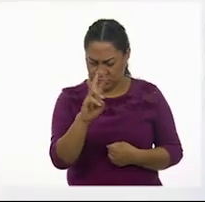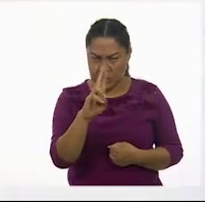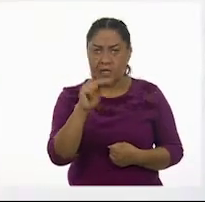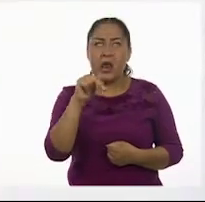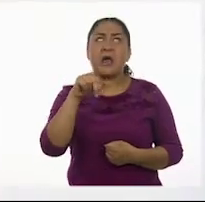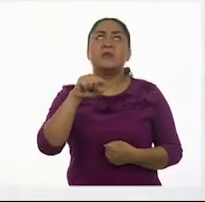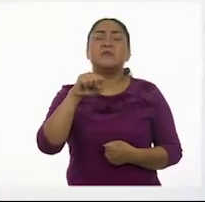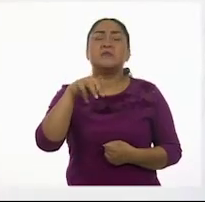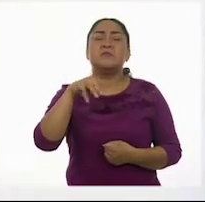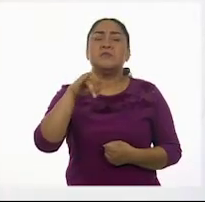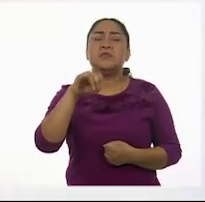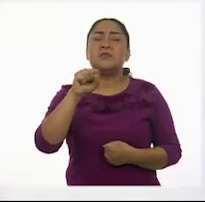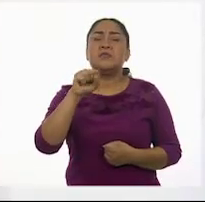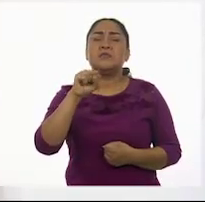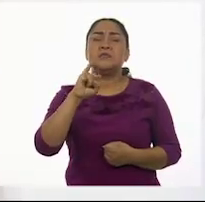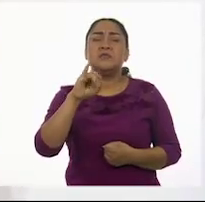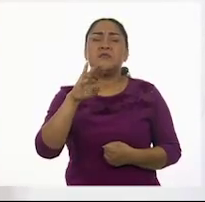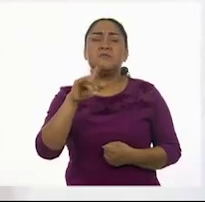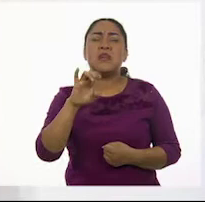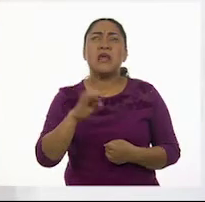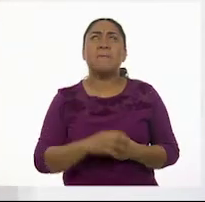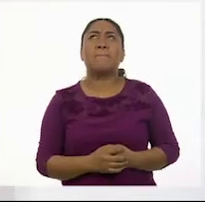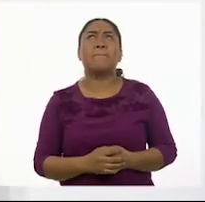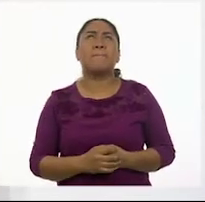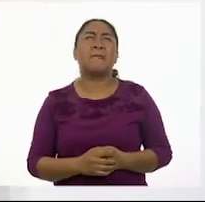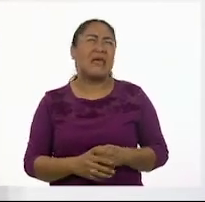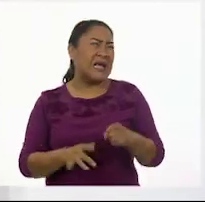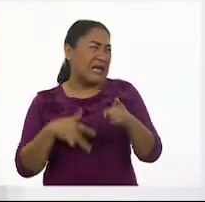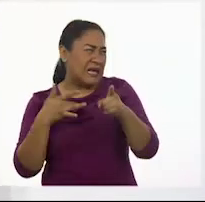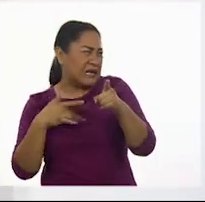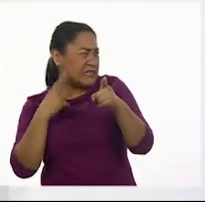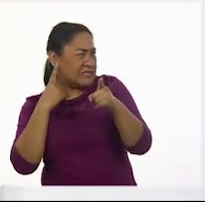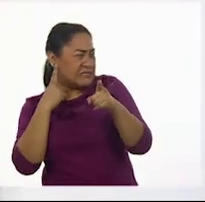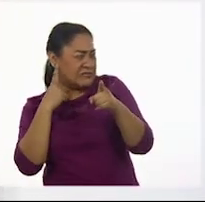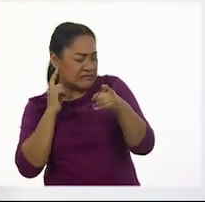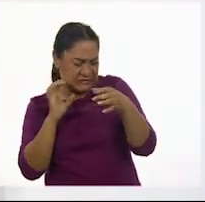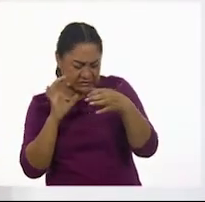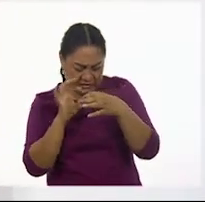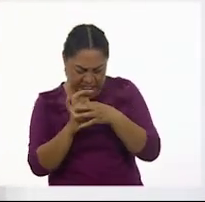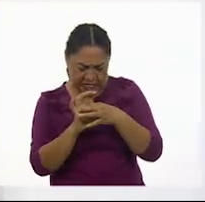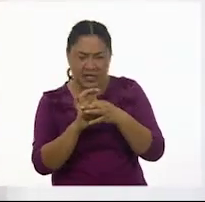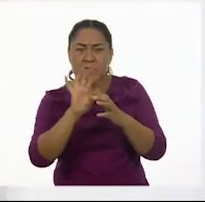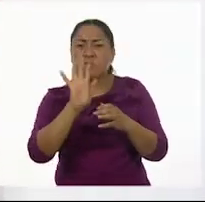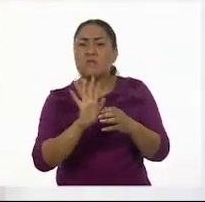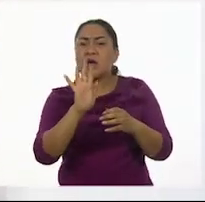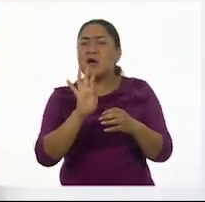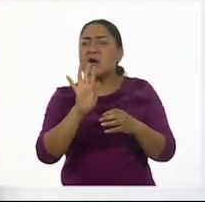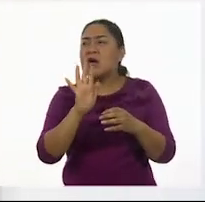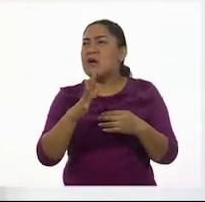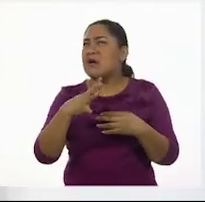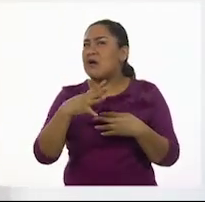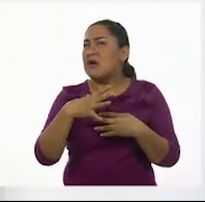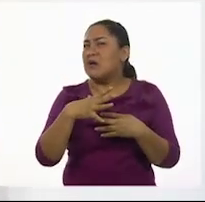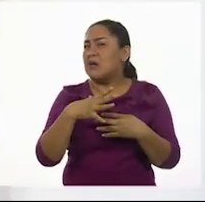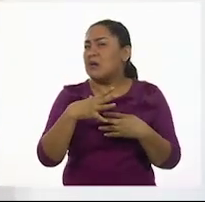Transmisible. suena como que algo transmite. ¿Como si fueran transporte?